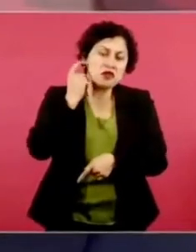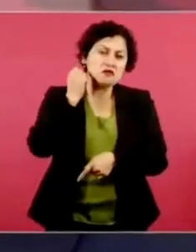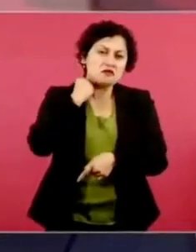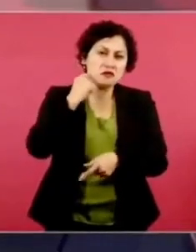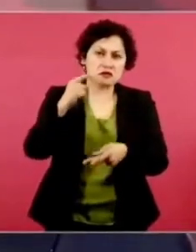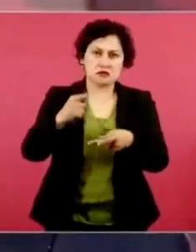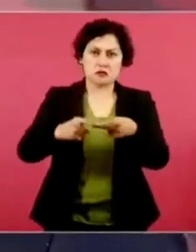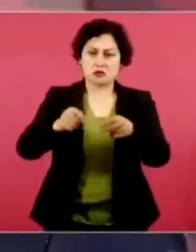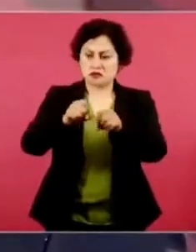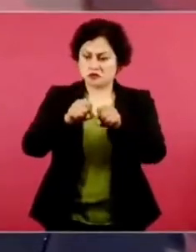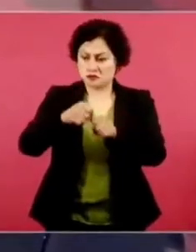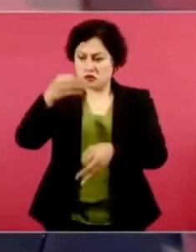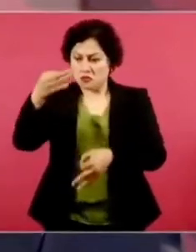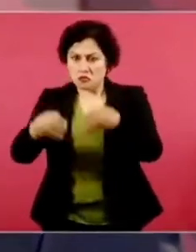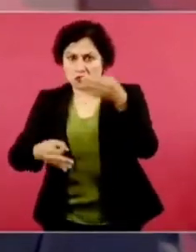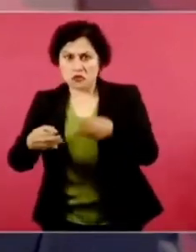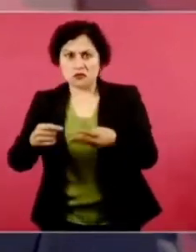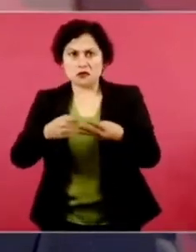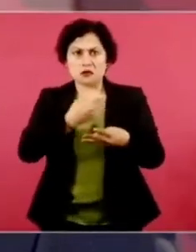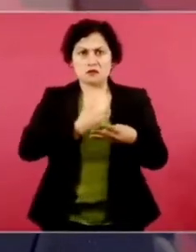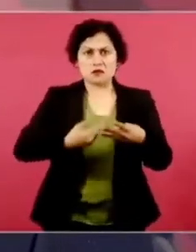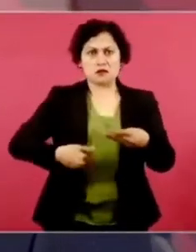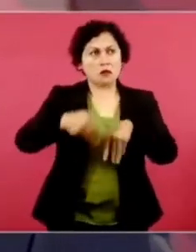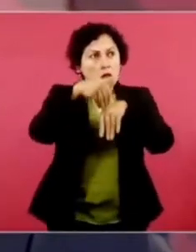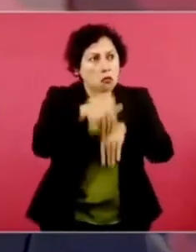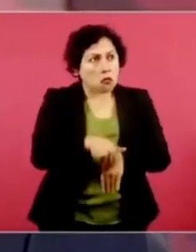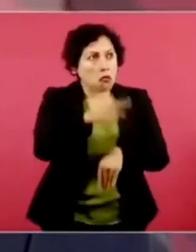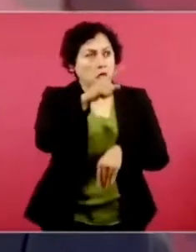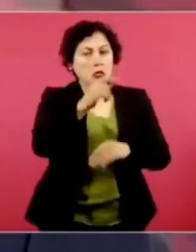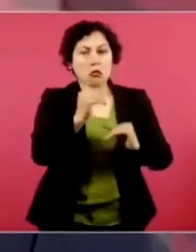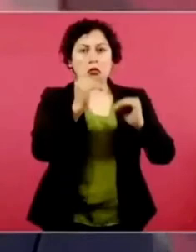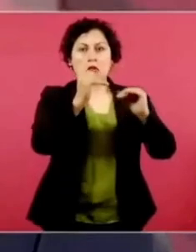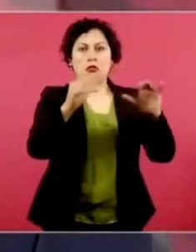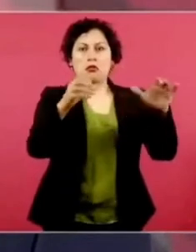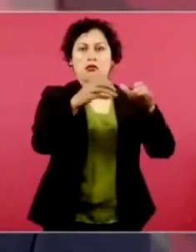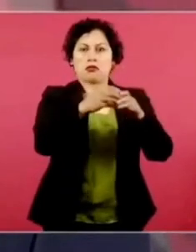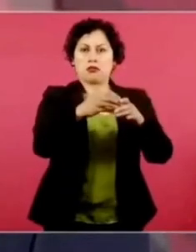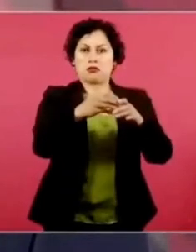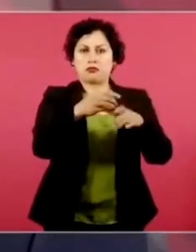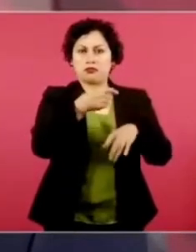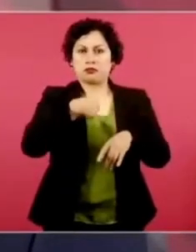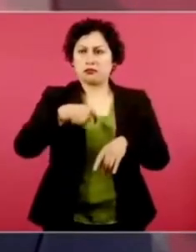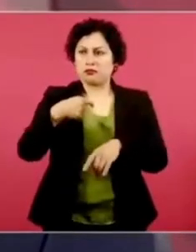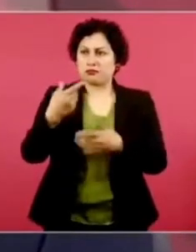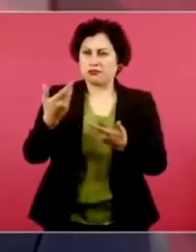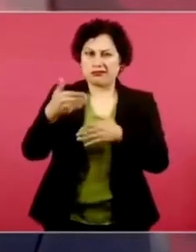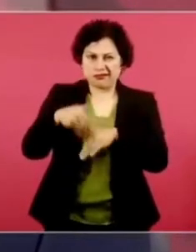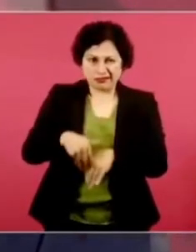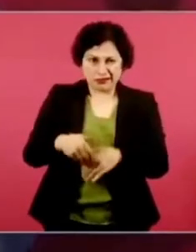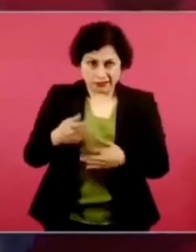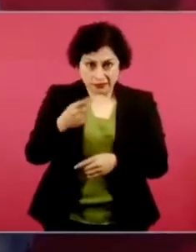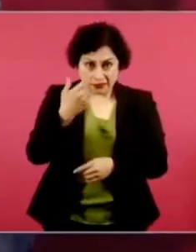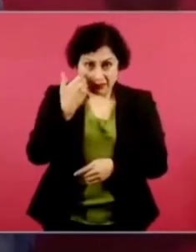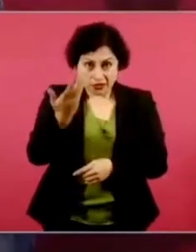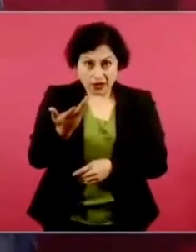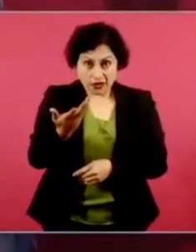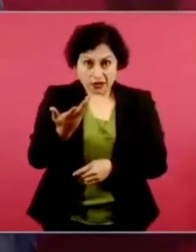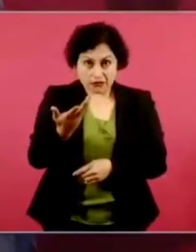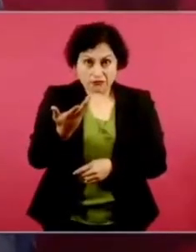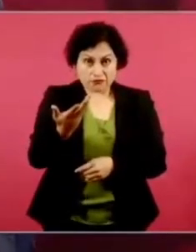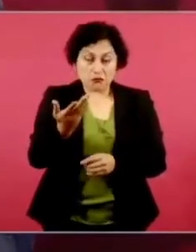o que haya una auténtica